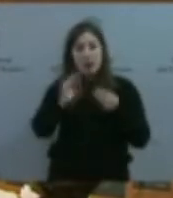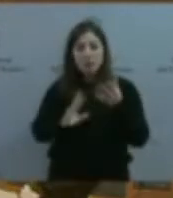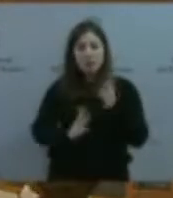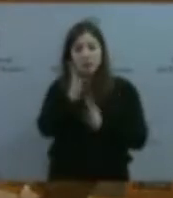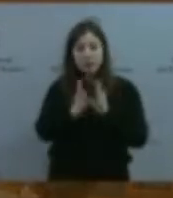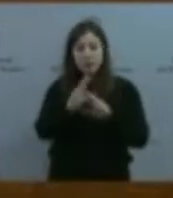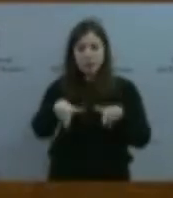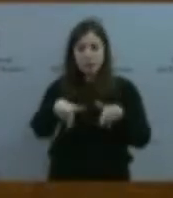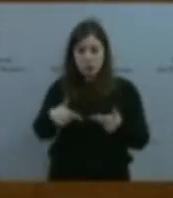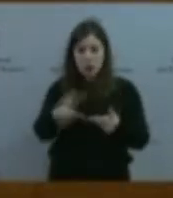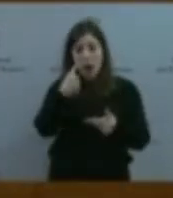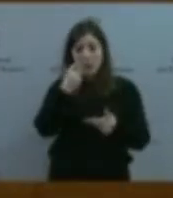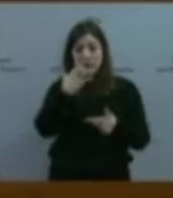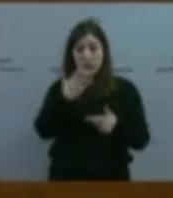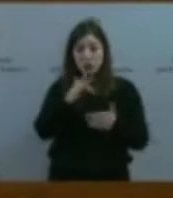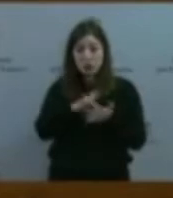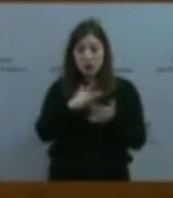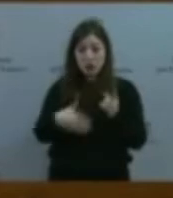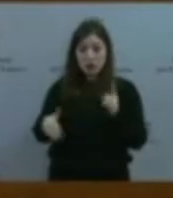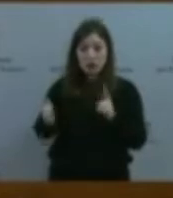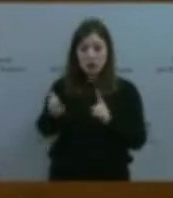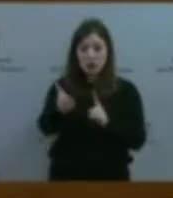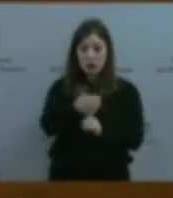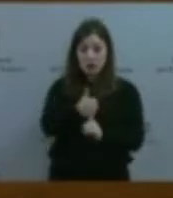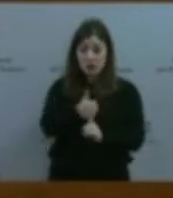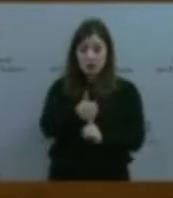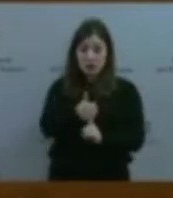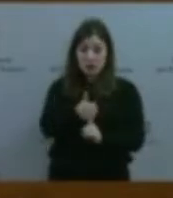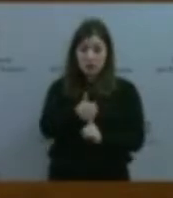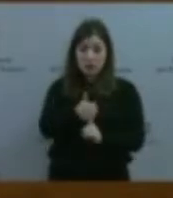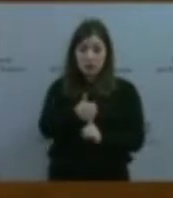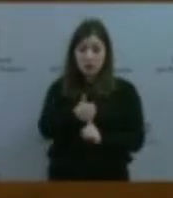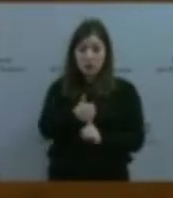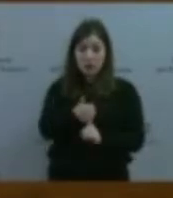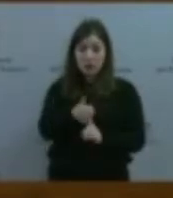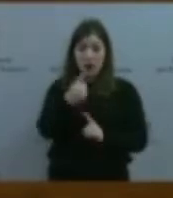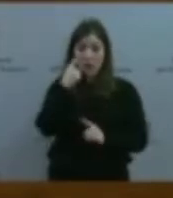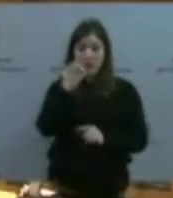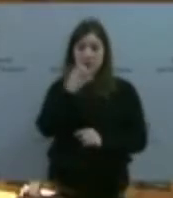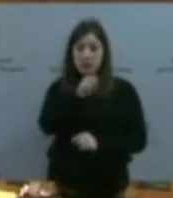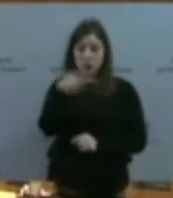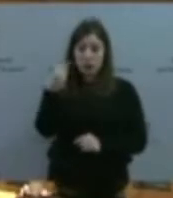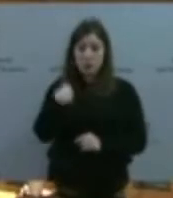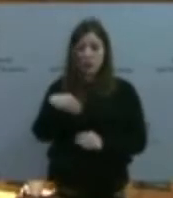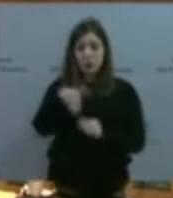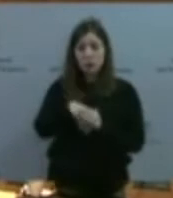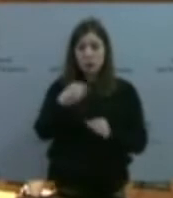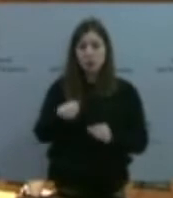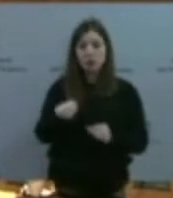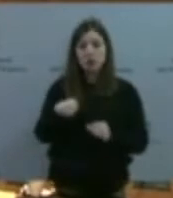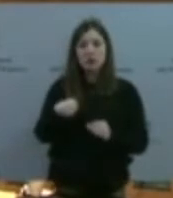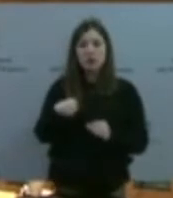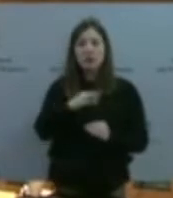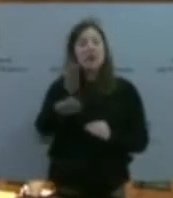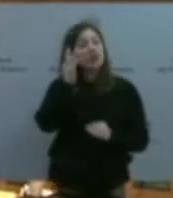un incinerador y a la gente enferme, vamos a tener el mismo resultado y el mismo voto. Señora Rodríguez, atengas el Estado de la Comisión. Me atengo a la